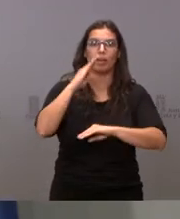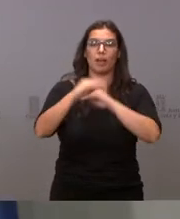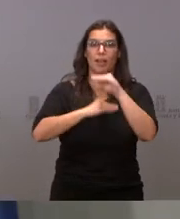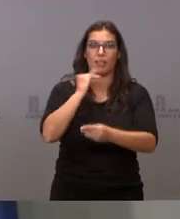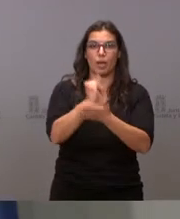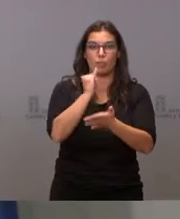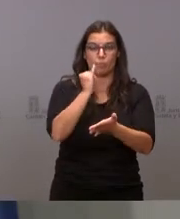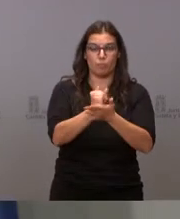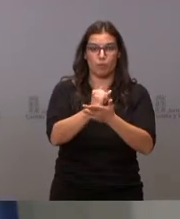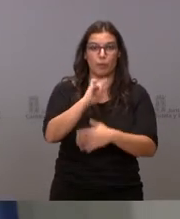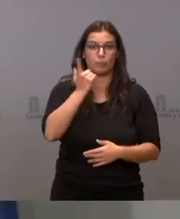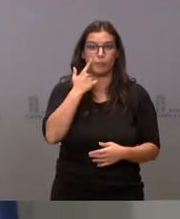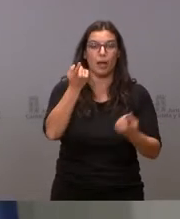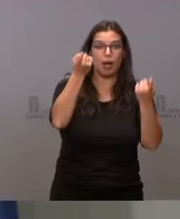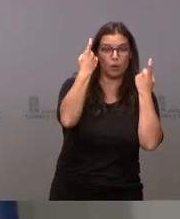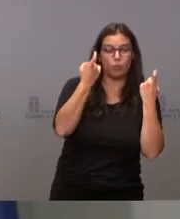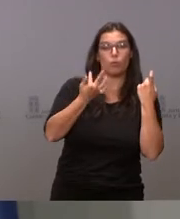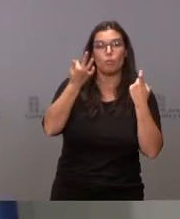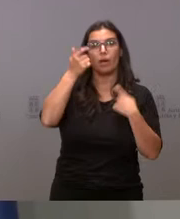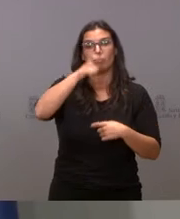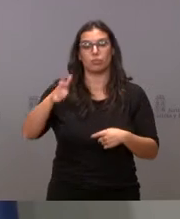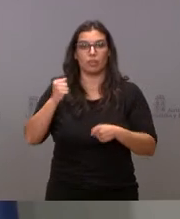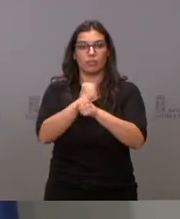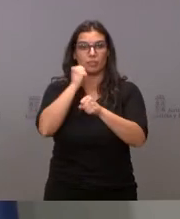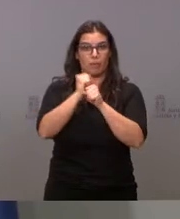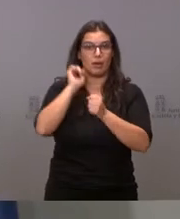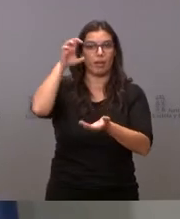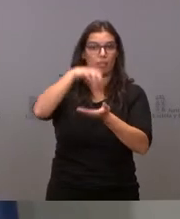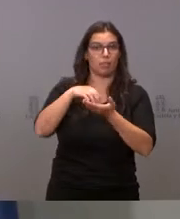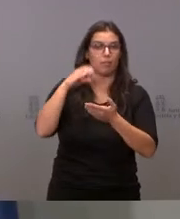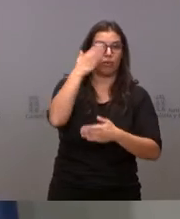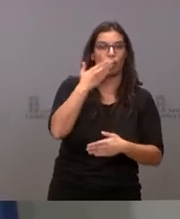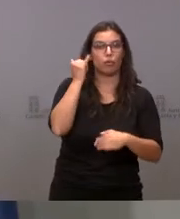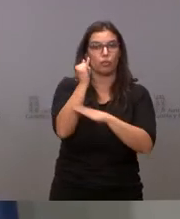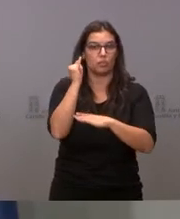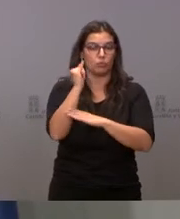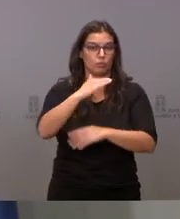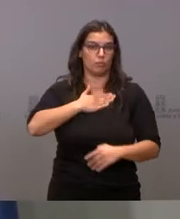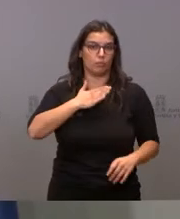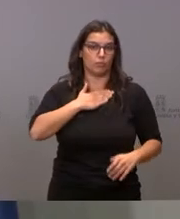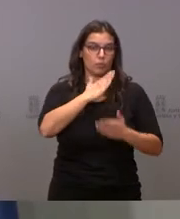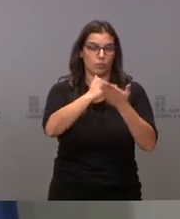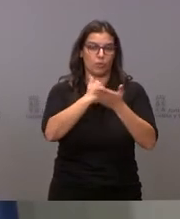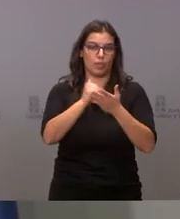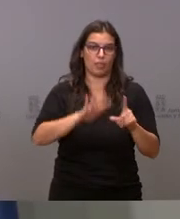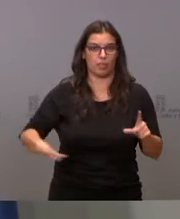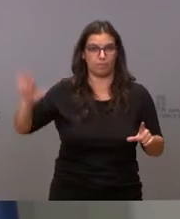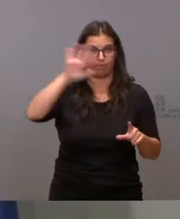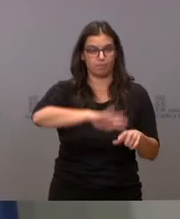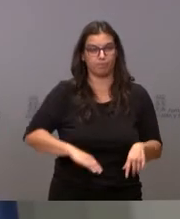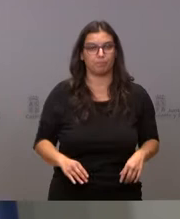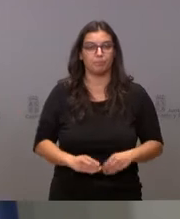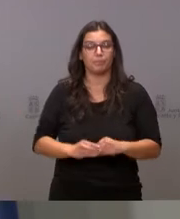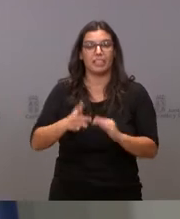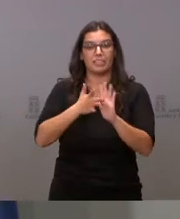antígenos al alumnado y al personal de los centros docentes de nuestra comunidad. Se